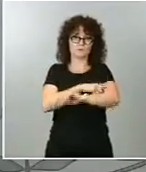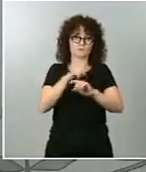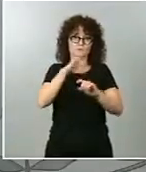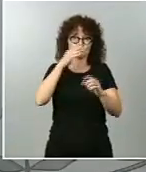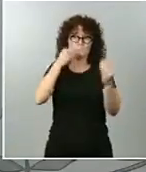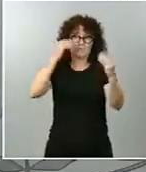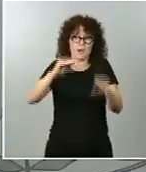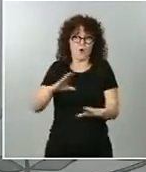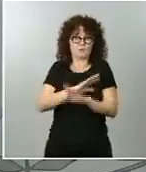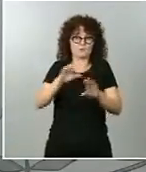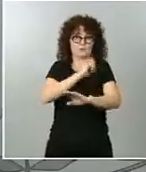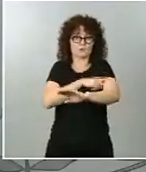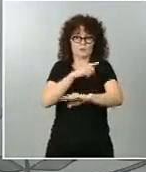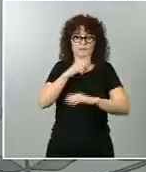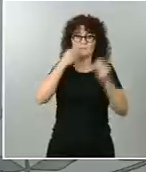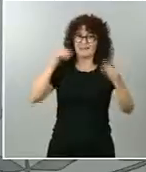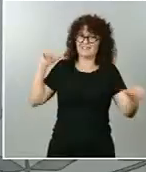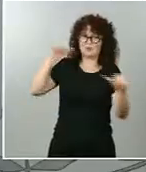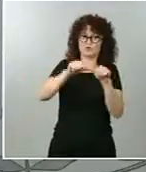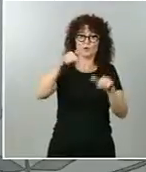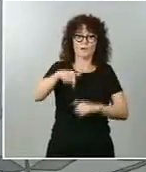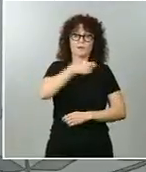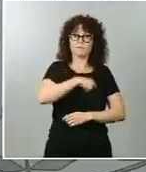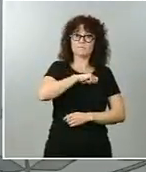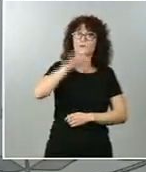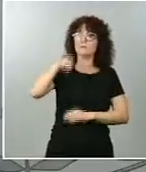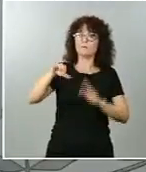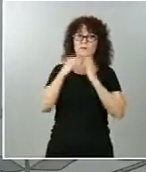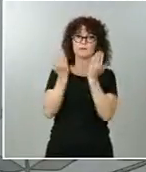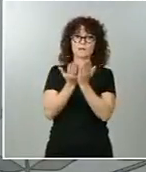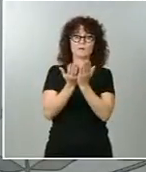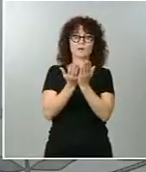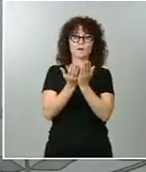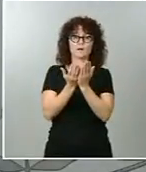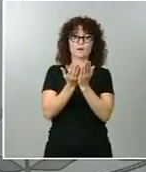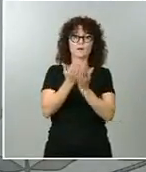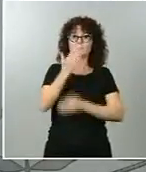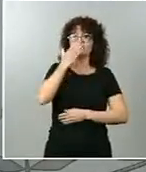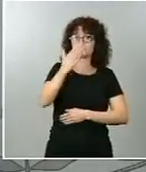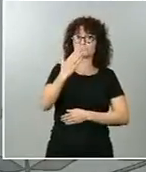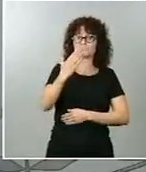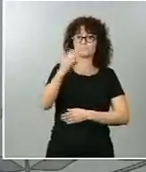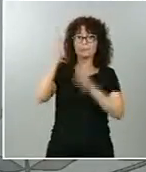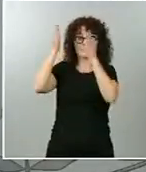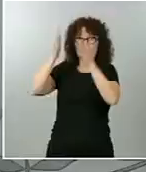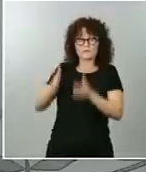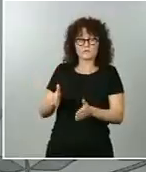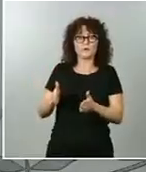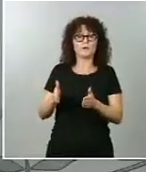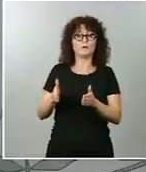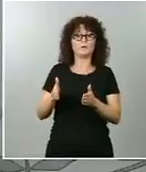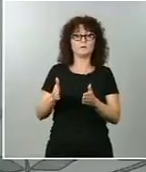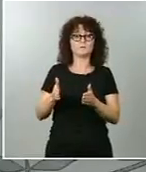solo en España, sino a nivel internacional, sino que también da gusto hacerlo en una persona que reúne también los